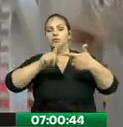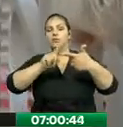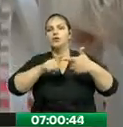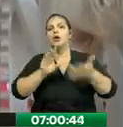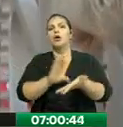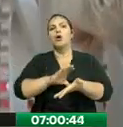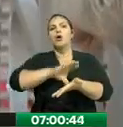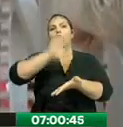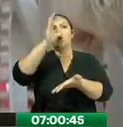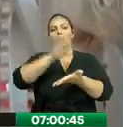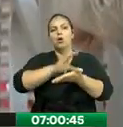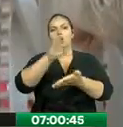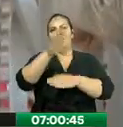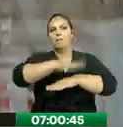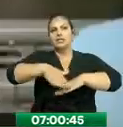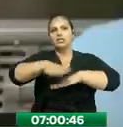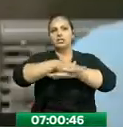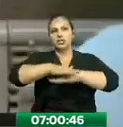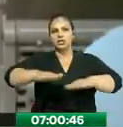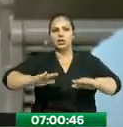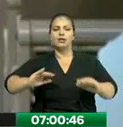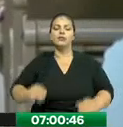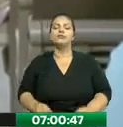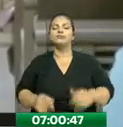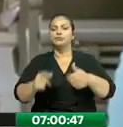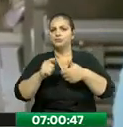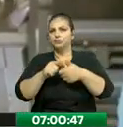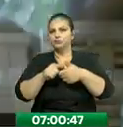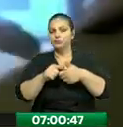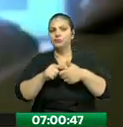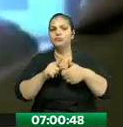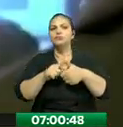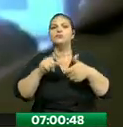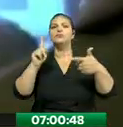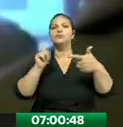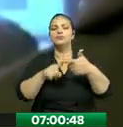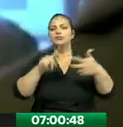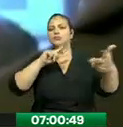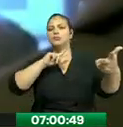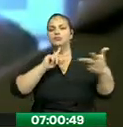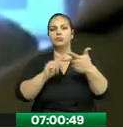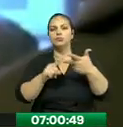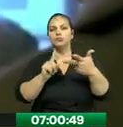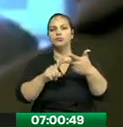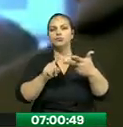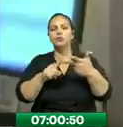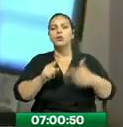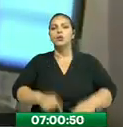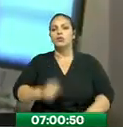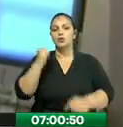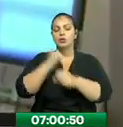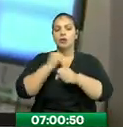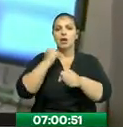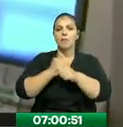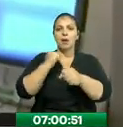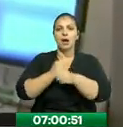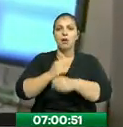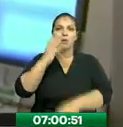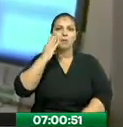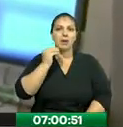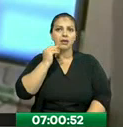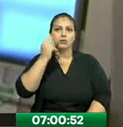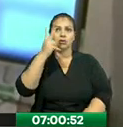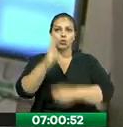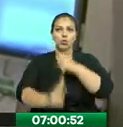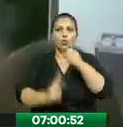acreditar dos años de experiencia laboral dentro de los últimos cinco años en una profesión que solicita al menos dos años